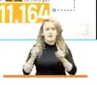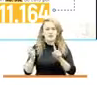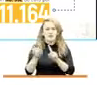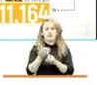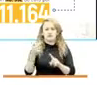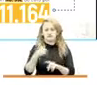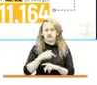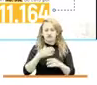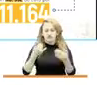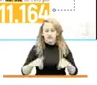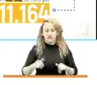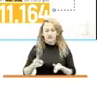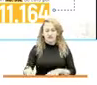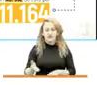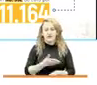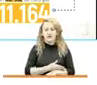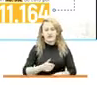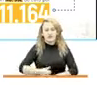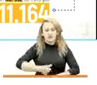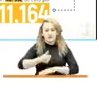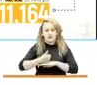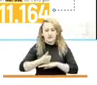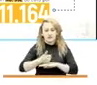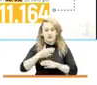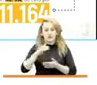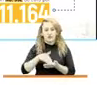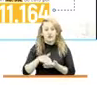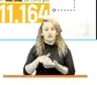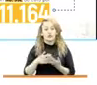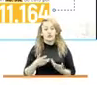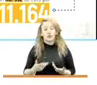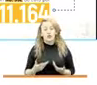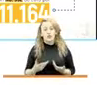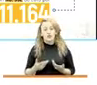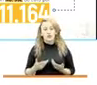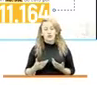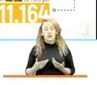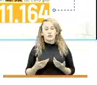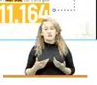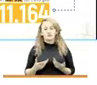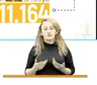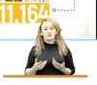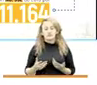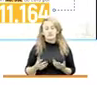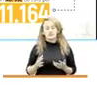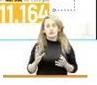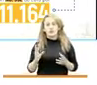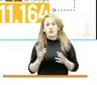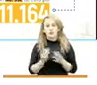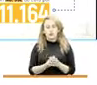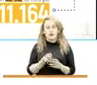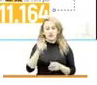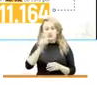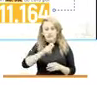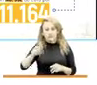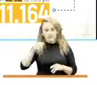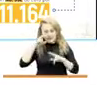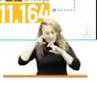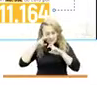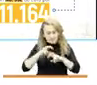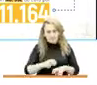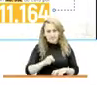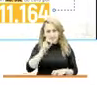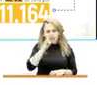desde nuestra llegada a la dirección del centro en el sentido de involucrar a los investigadores nacionales